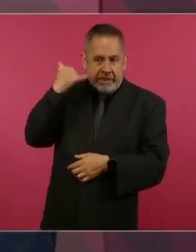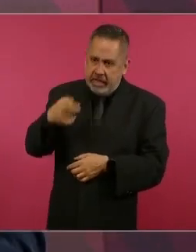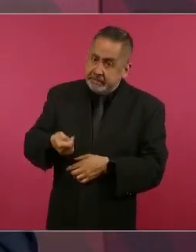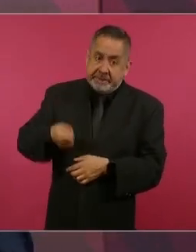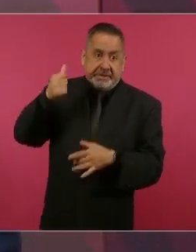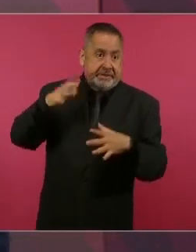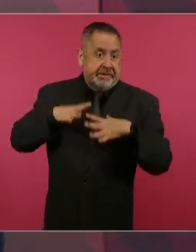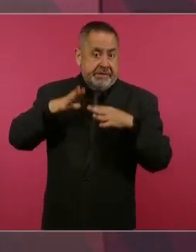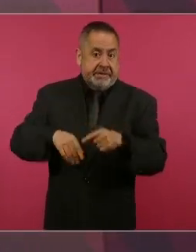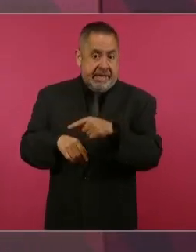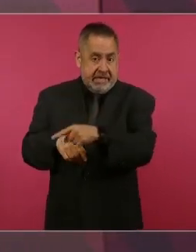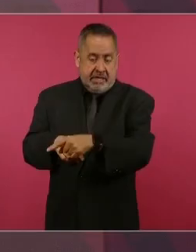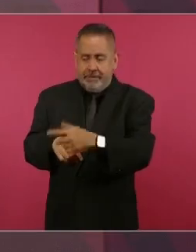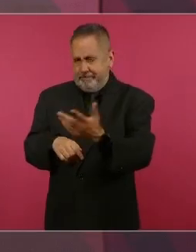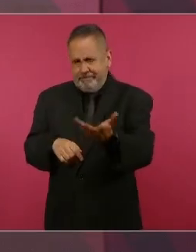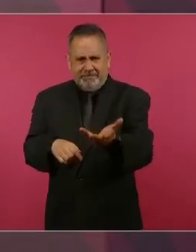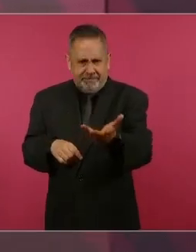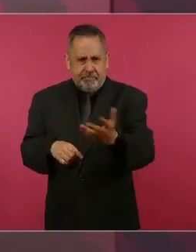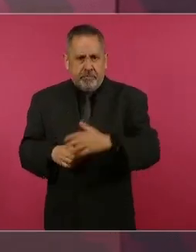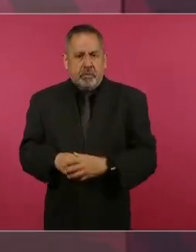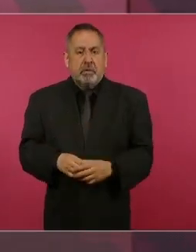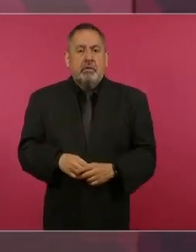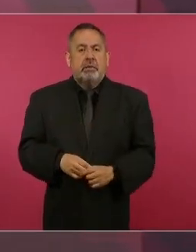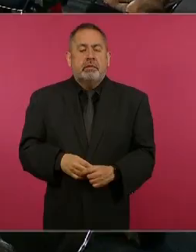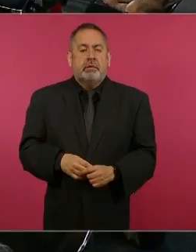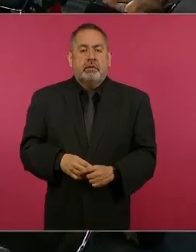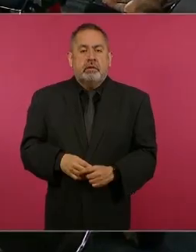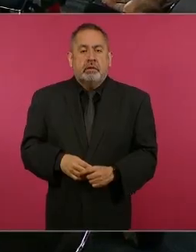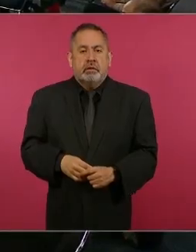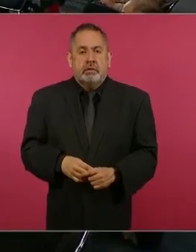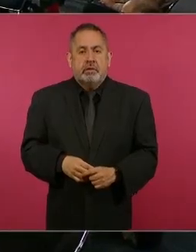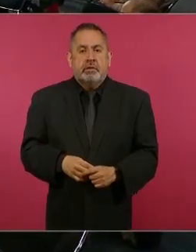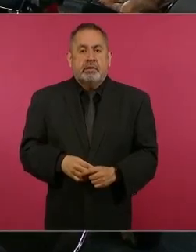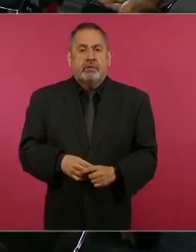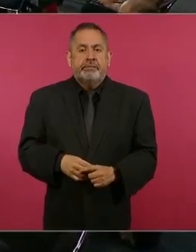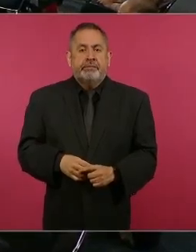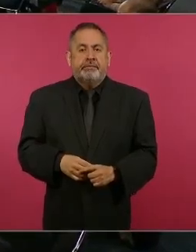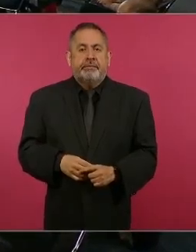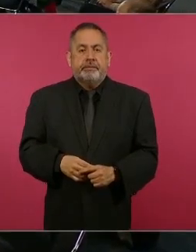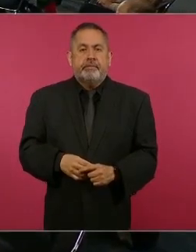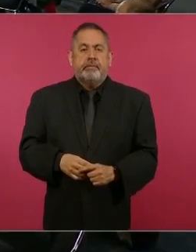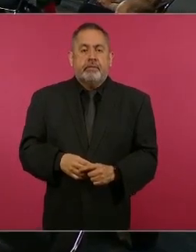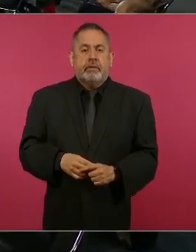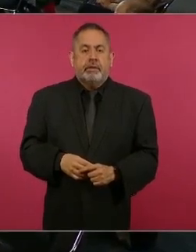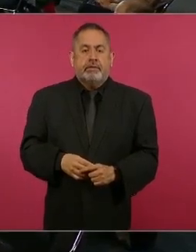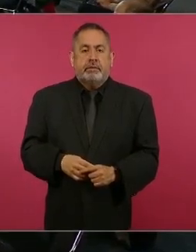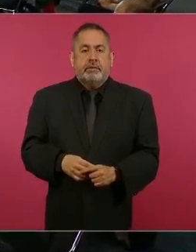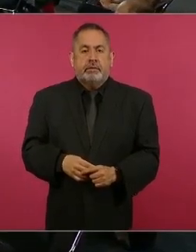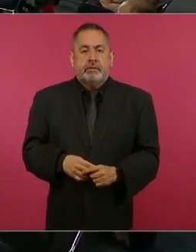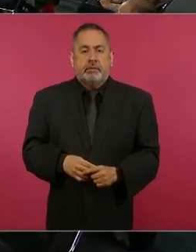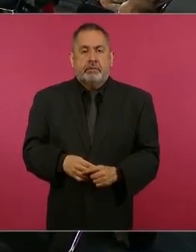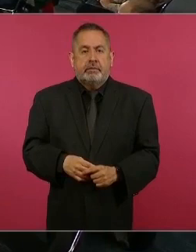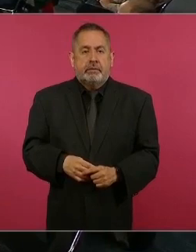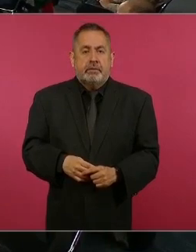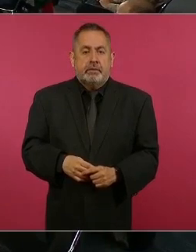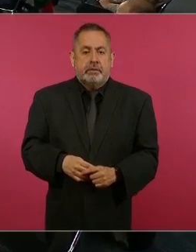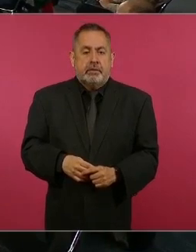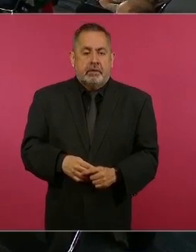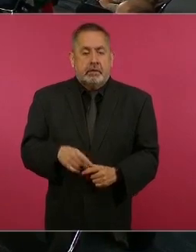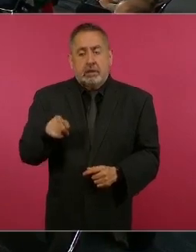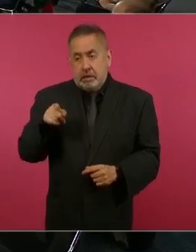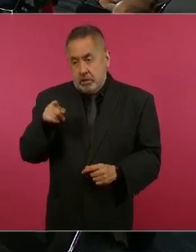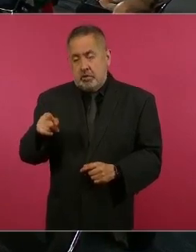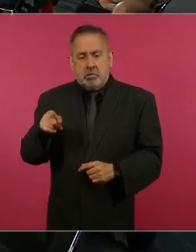eso